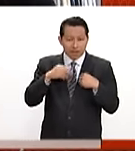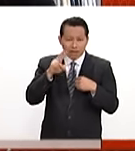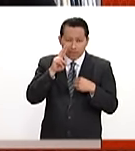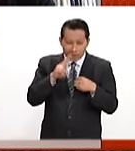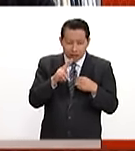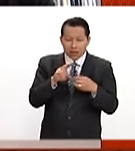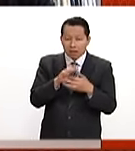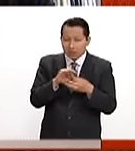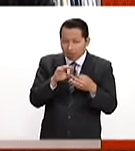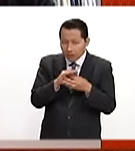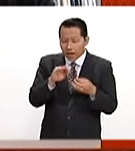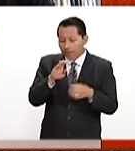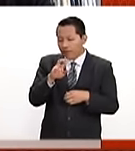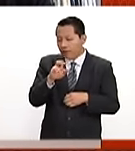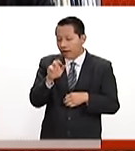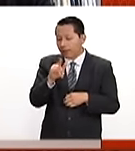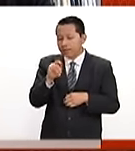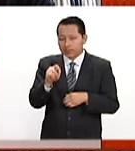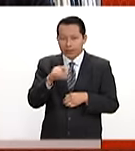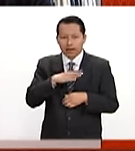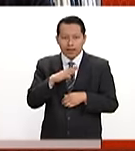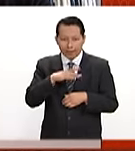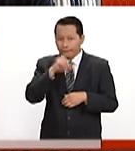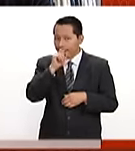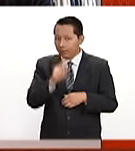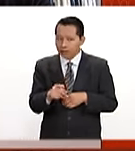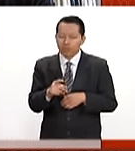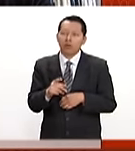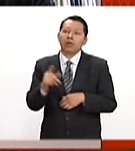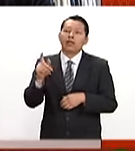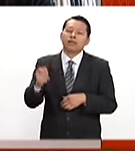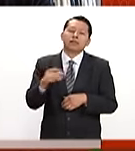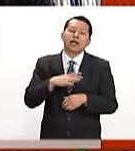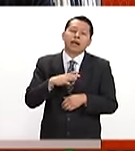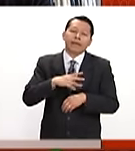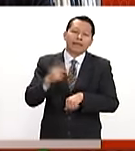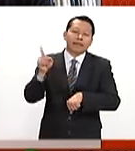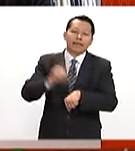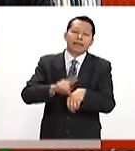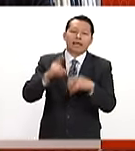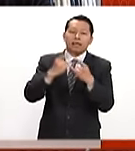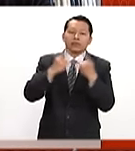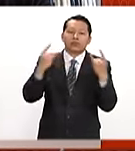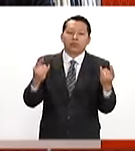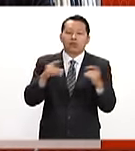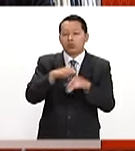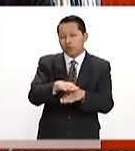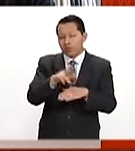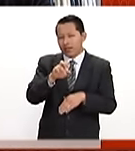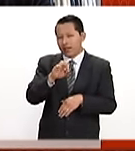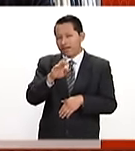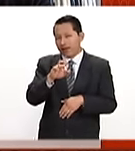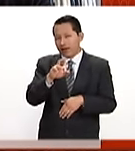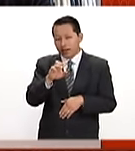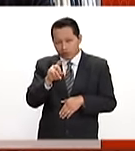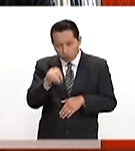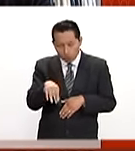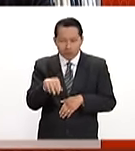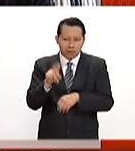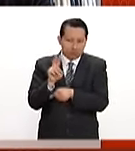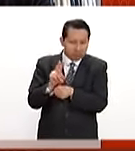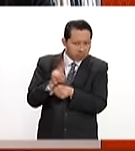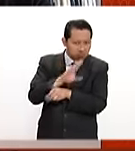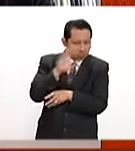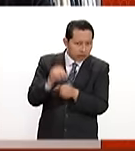lo que sucedió con el Brexit, estuviste en ese día histórico sobre el referéndum, en fin, le has dado mucho seguimiento, y